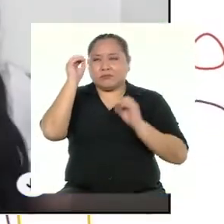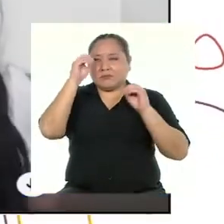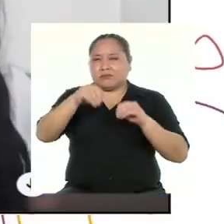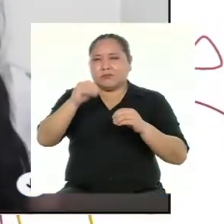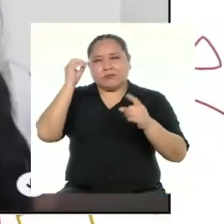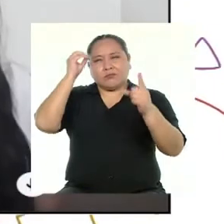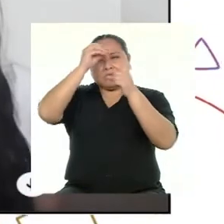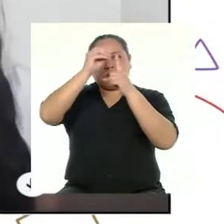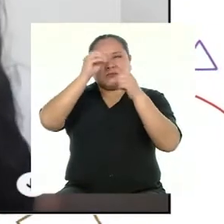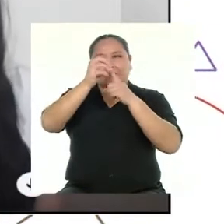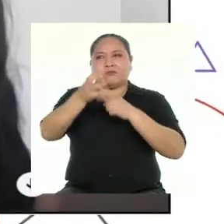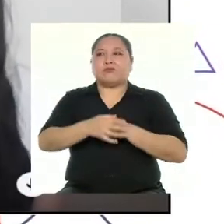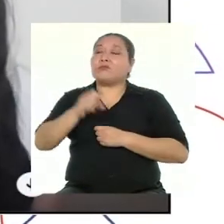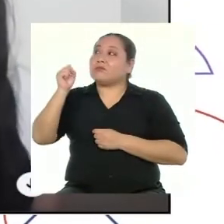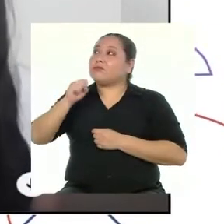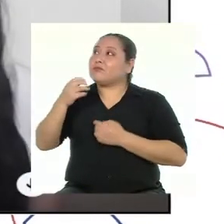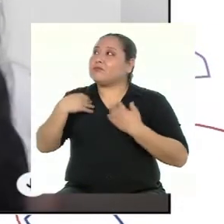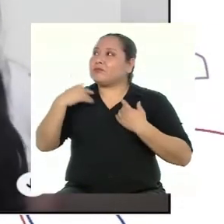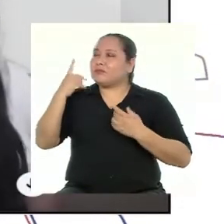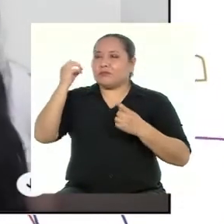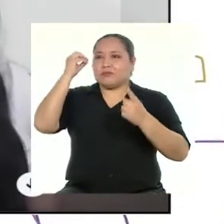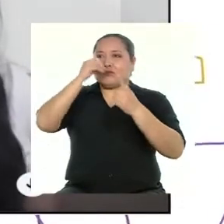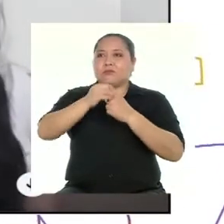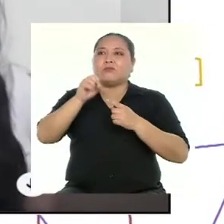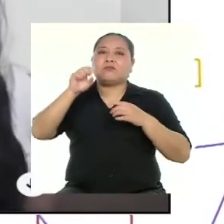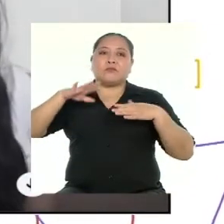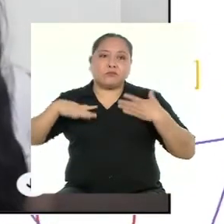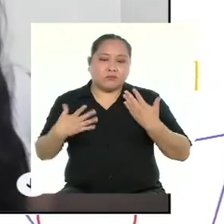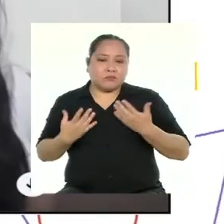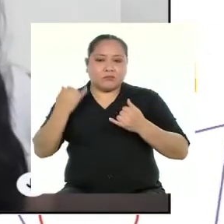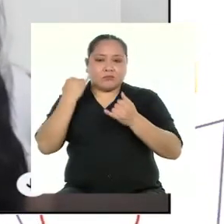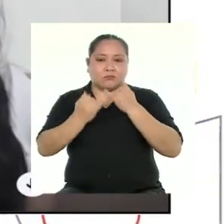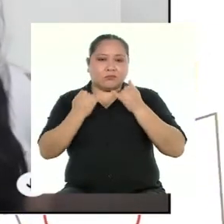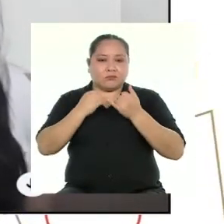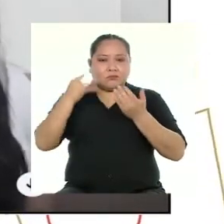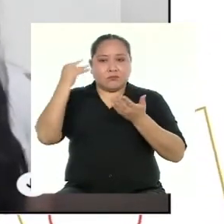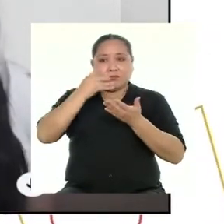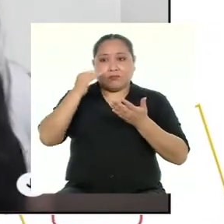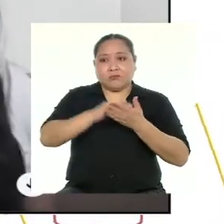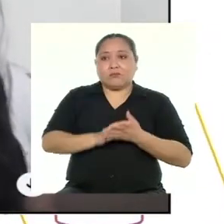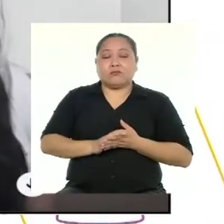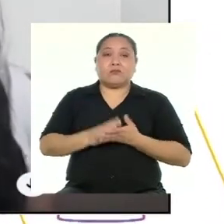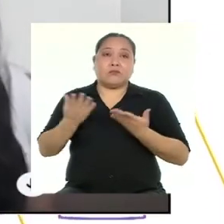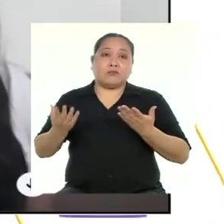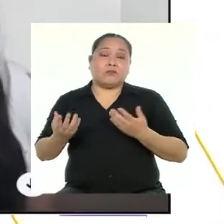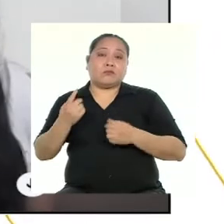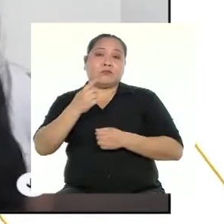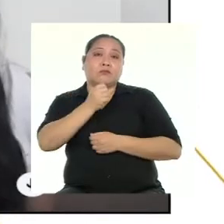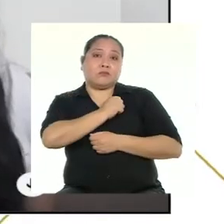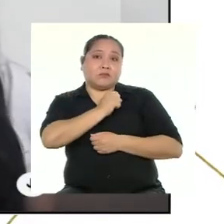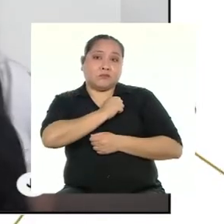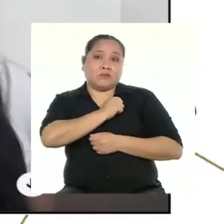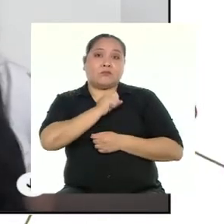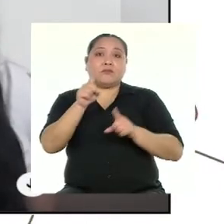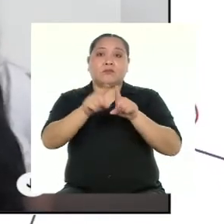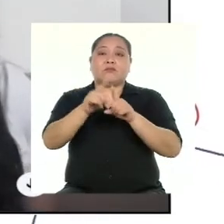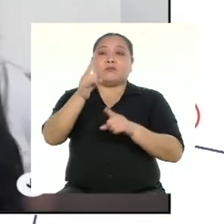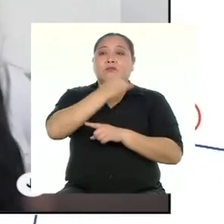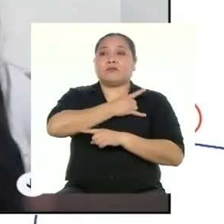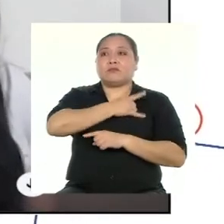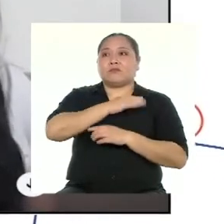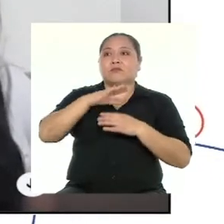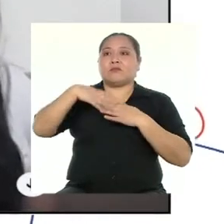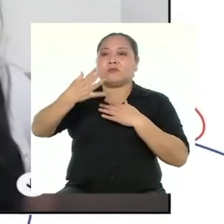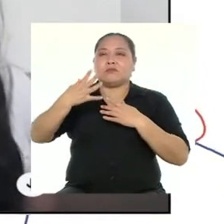futuro? Sí, sí tengo una meta y primero poder acabar mis estudios académicos, tanto la secundaria y la universidad, luego